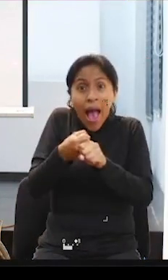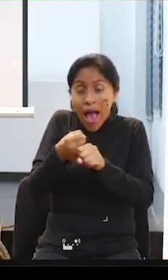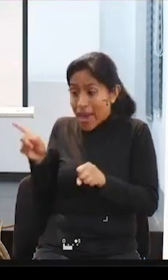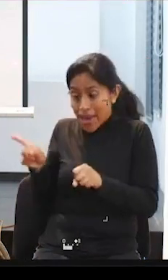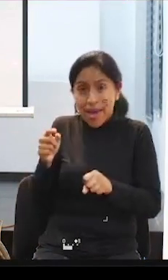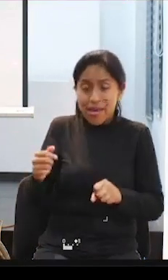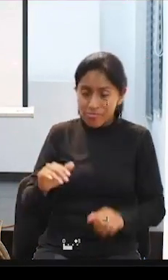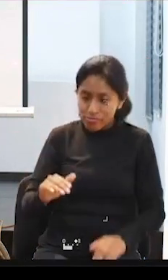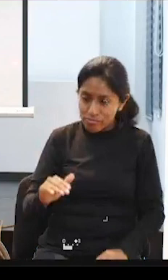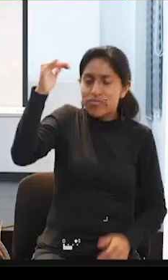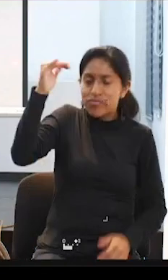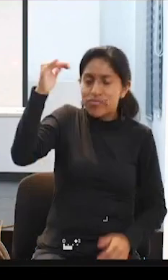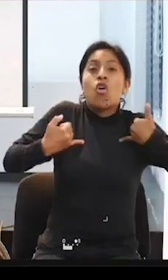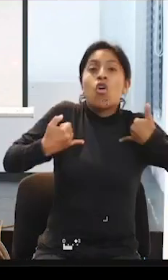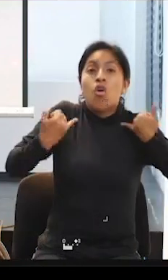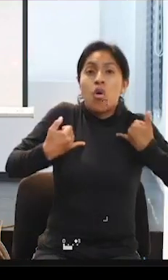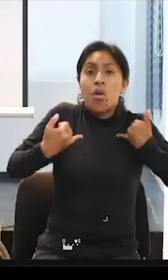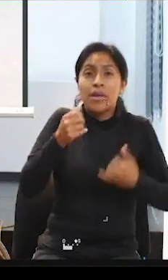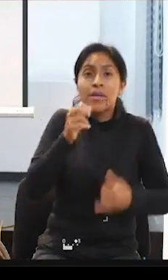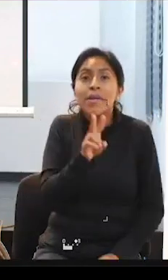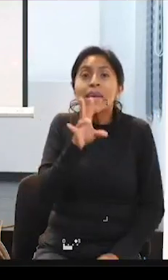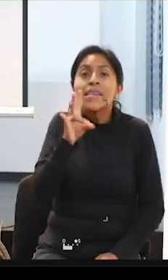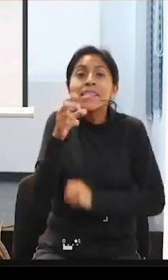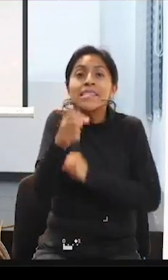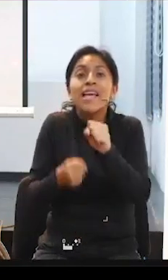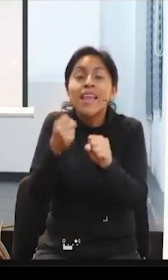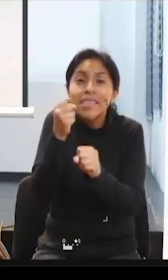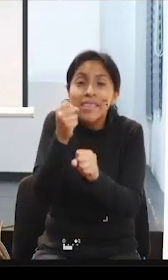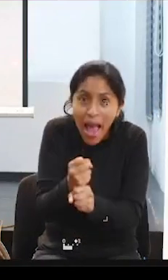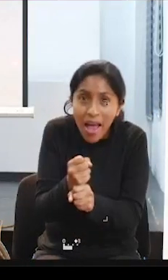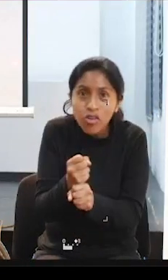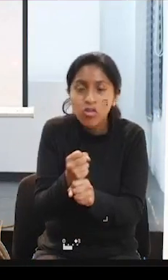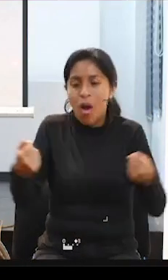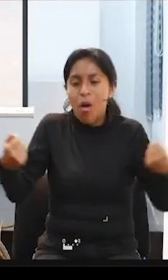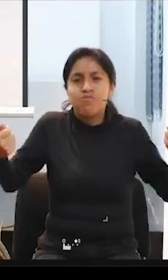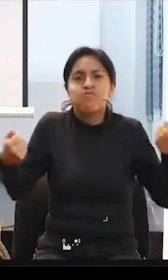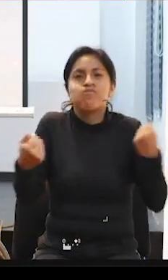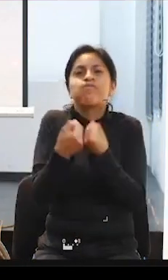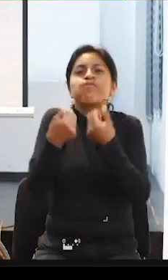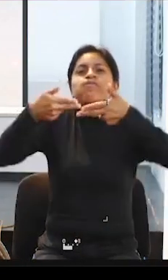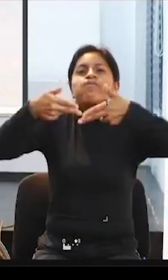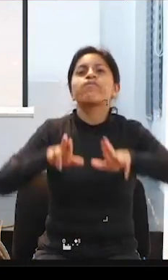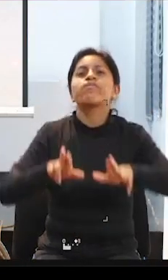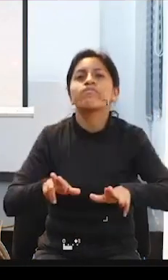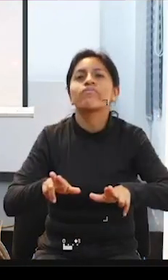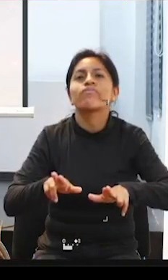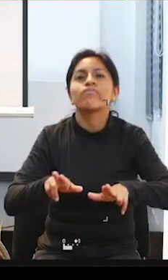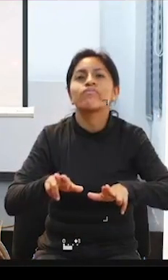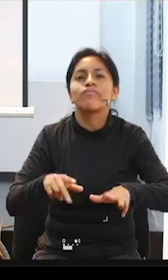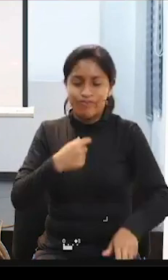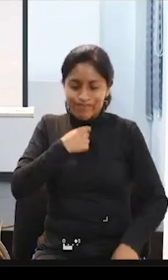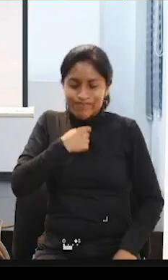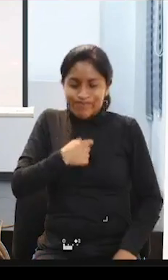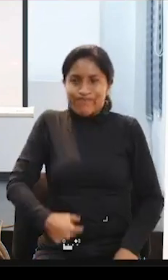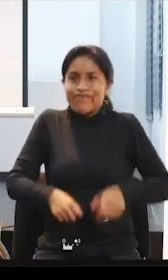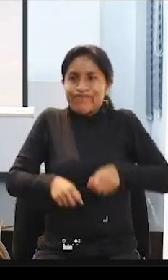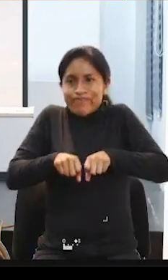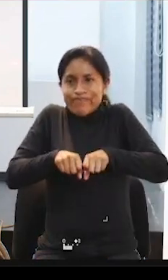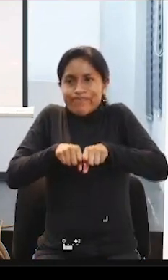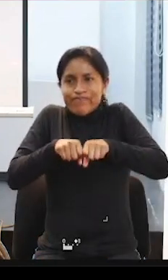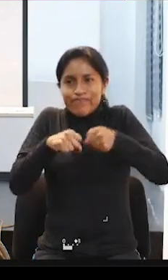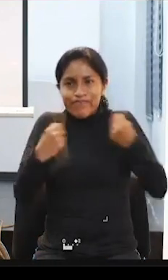y sufrió una fractura en la columna, quedando como usuaria de silla de ruedas. Desde entonces ha entregado su vida a la lucha